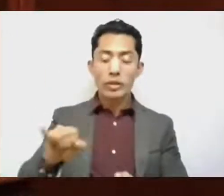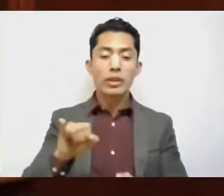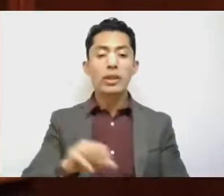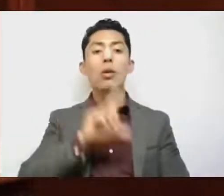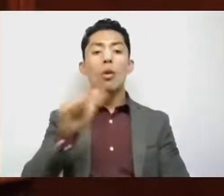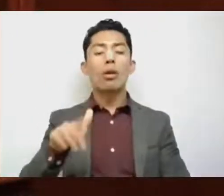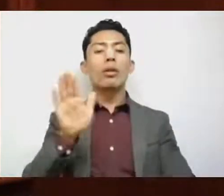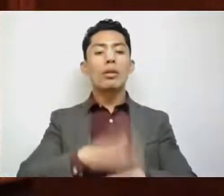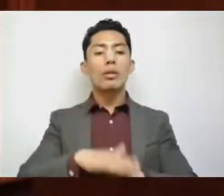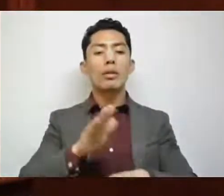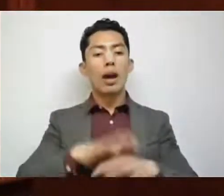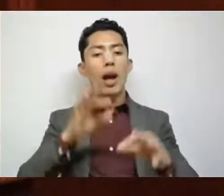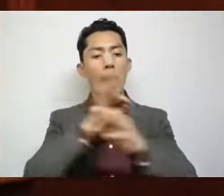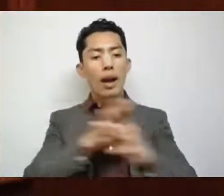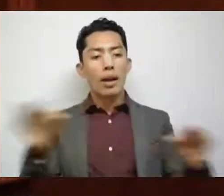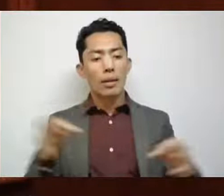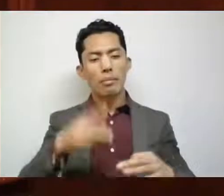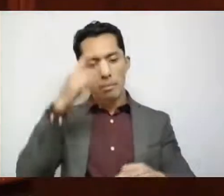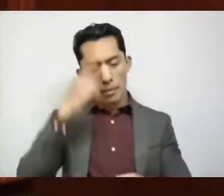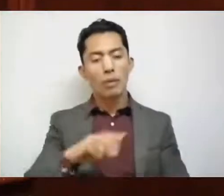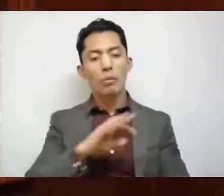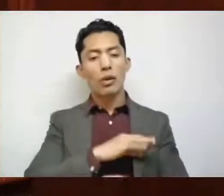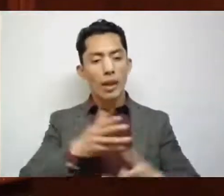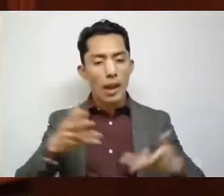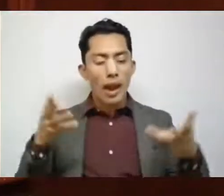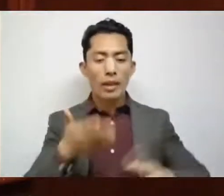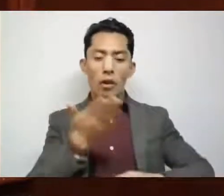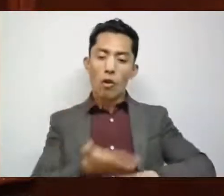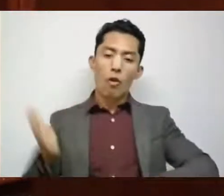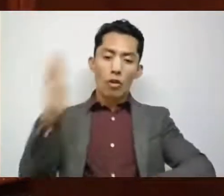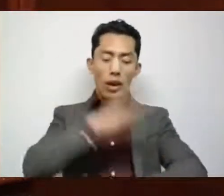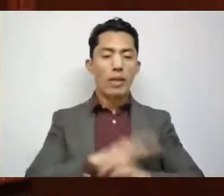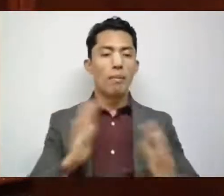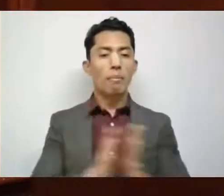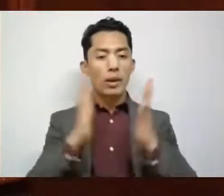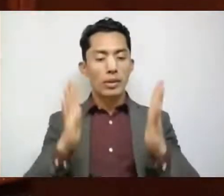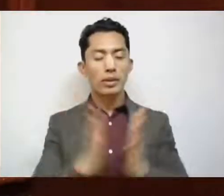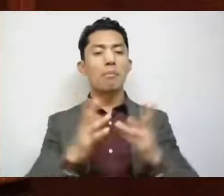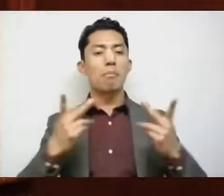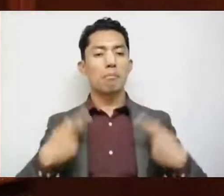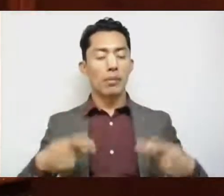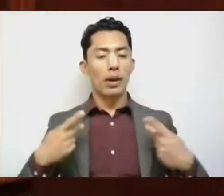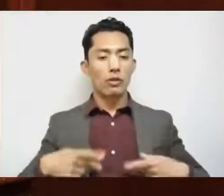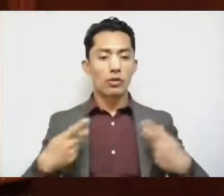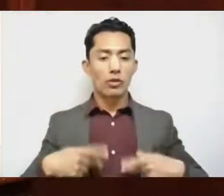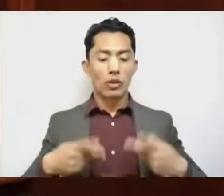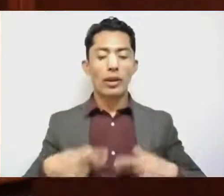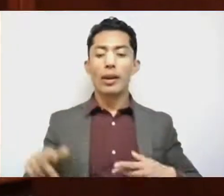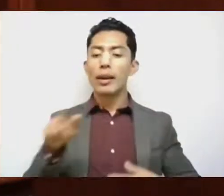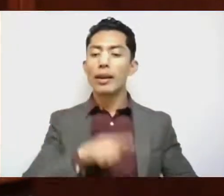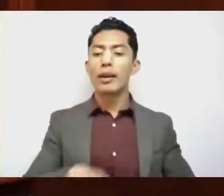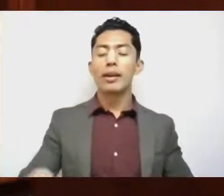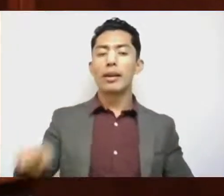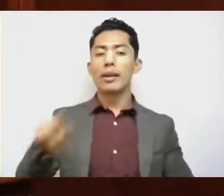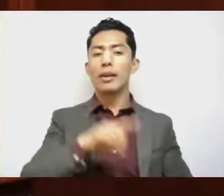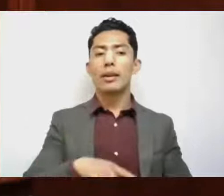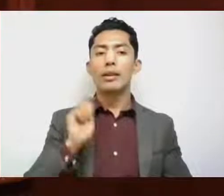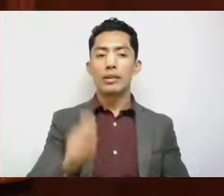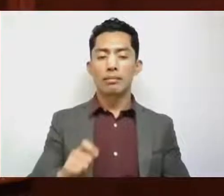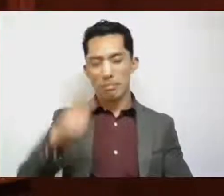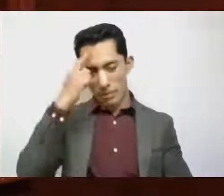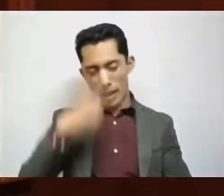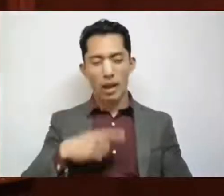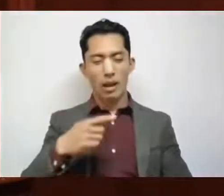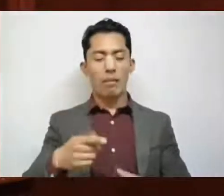convocatoria para desarrollar la jornada de participación ciudadana tendiente a la revocación de